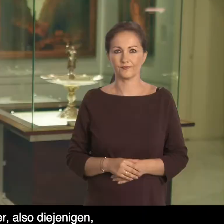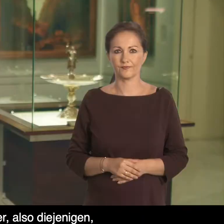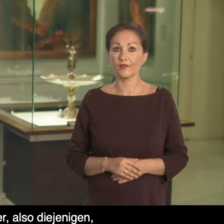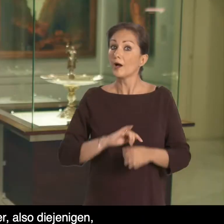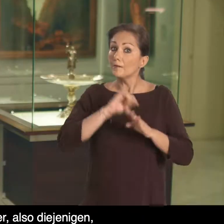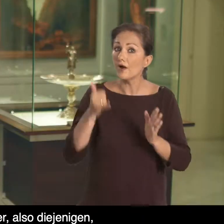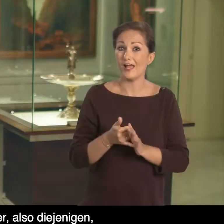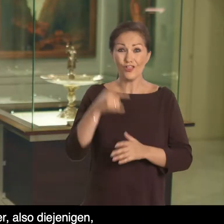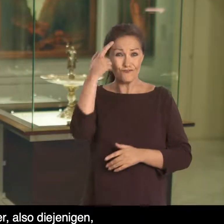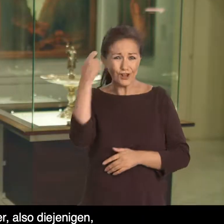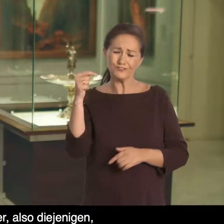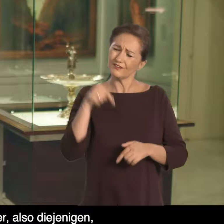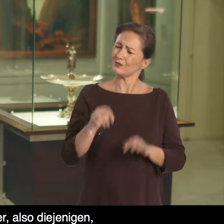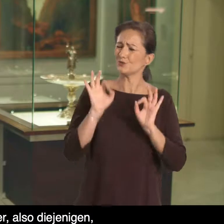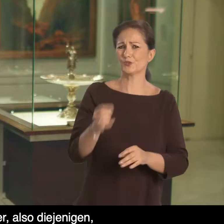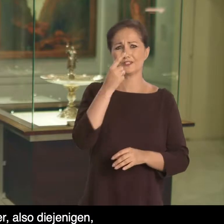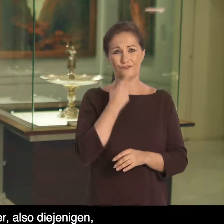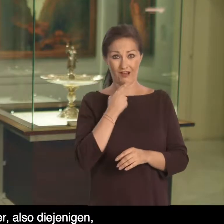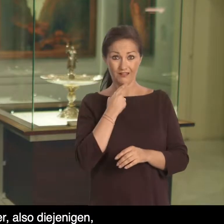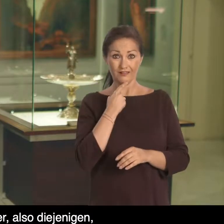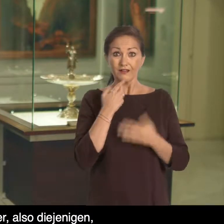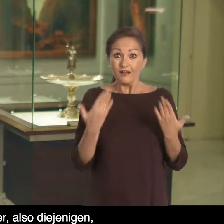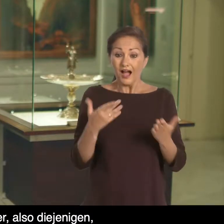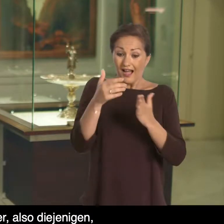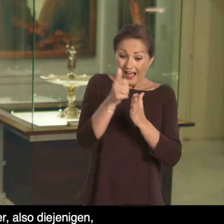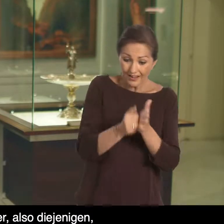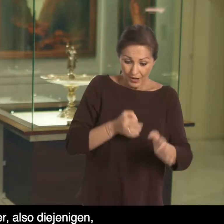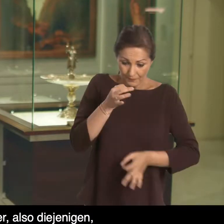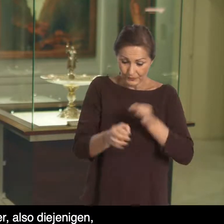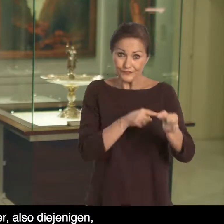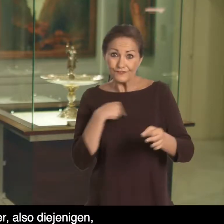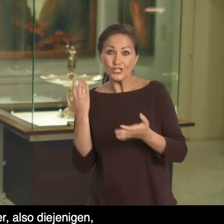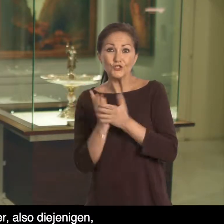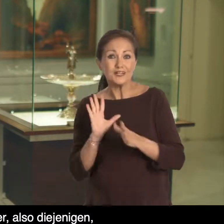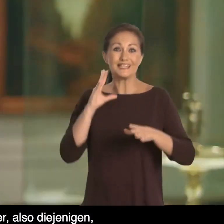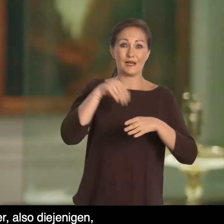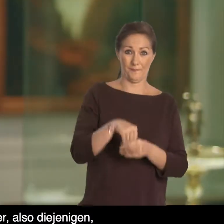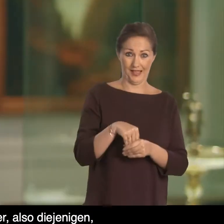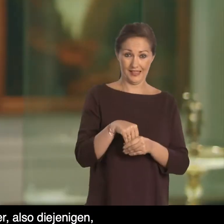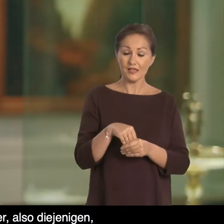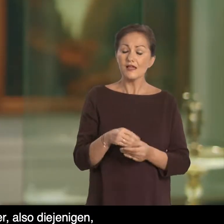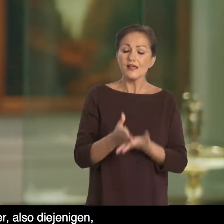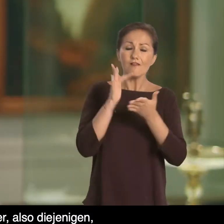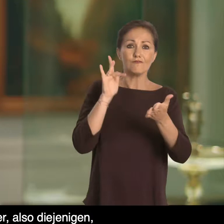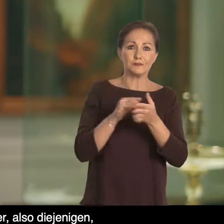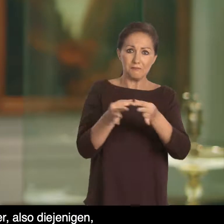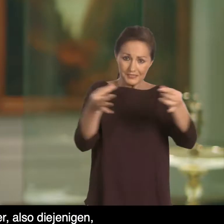Para mí es lo que me gusta del proyecto, la filosofía. sea, el que estemos los usuarios, que